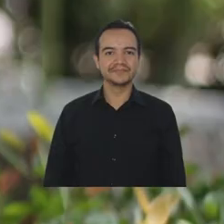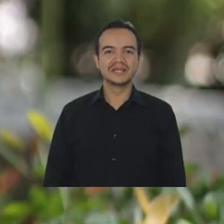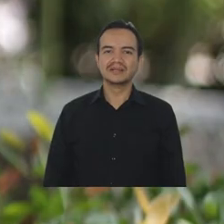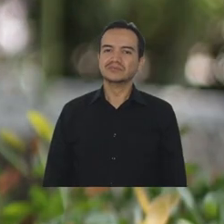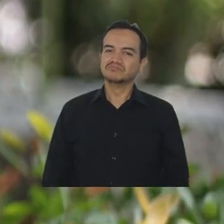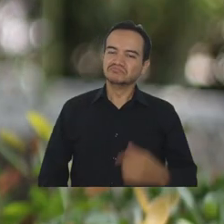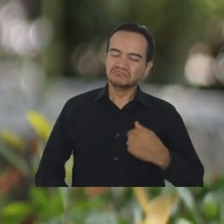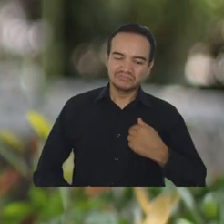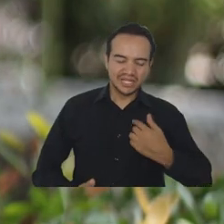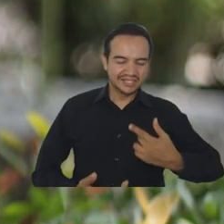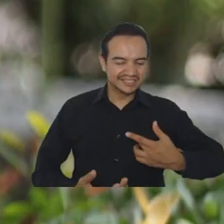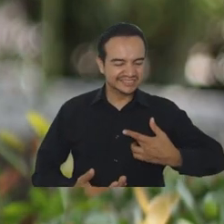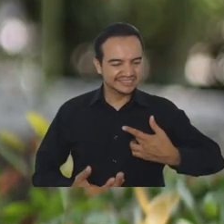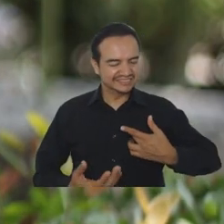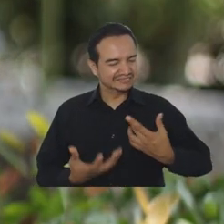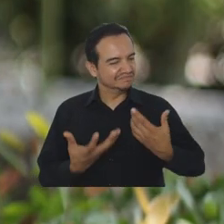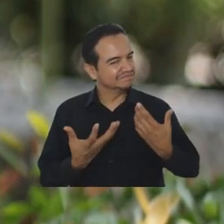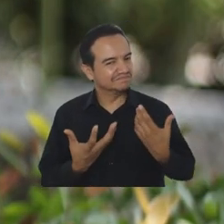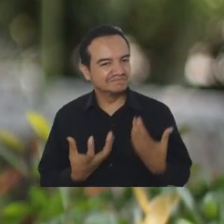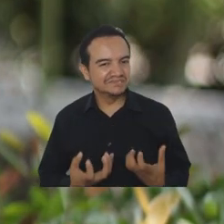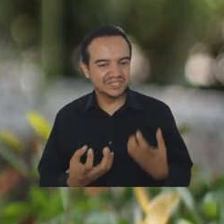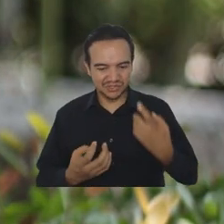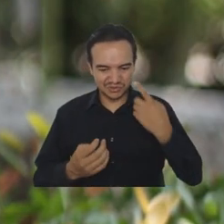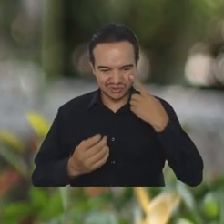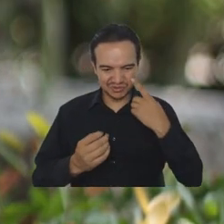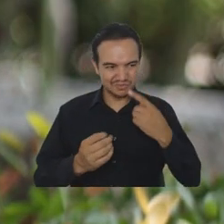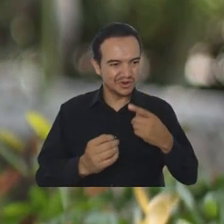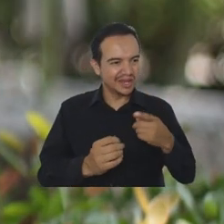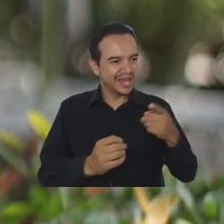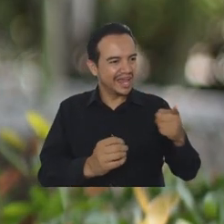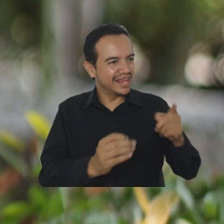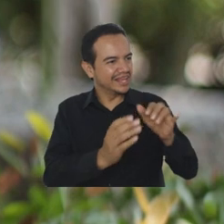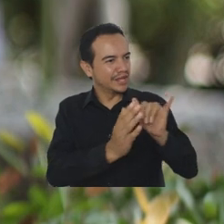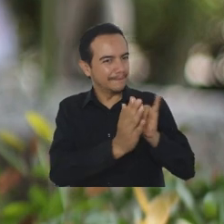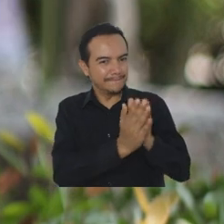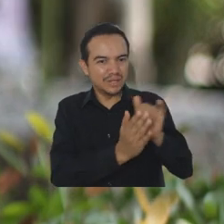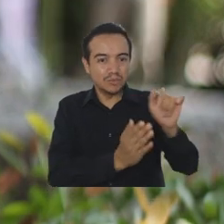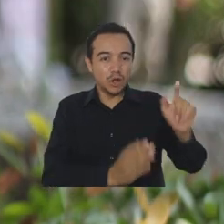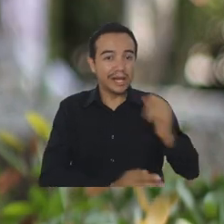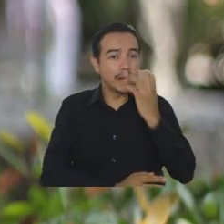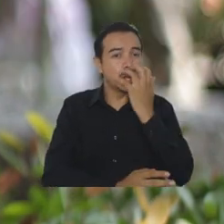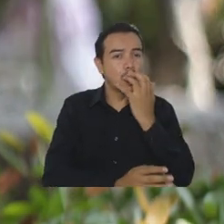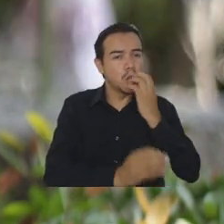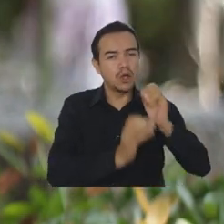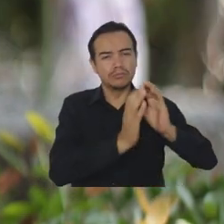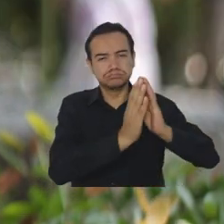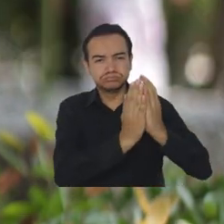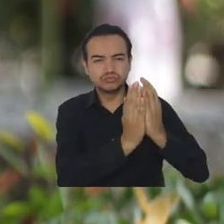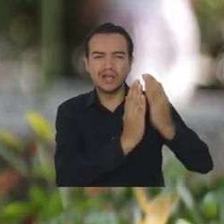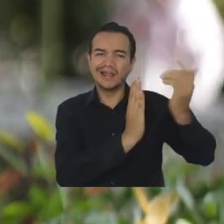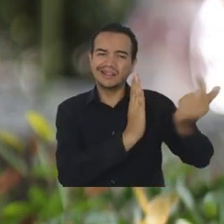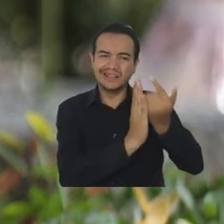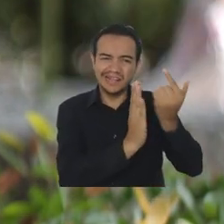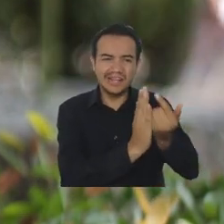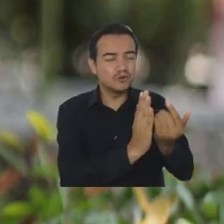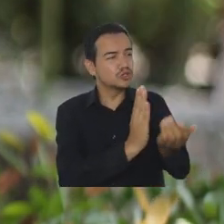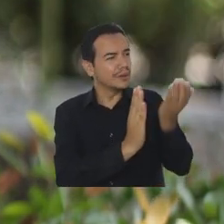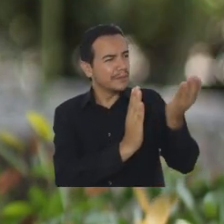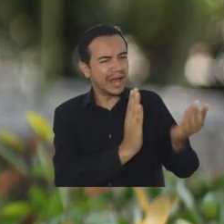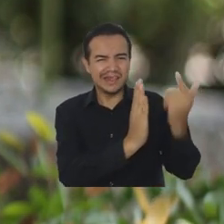Y queremos que a través del estudio de la obra García Marquiana nosotros